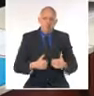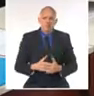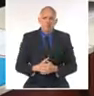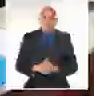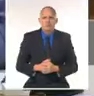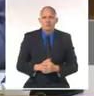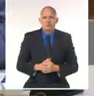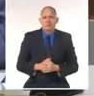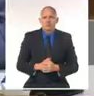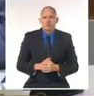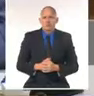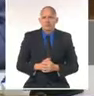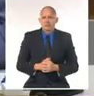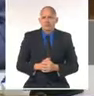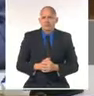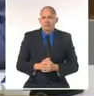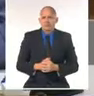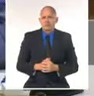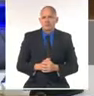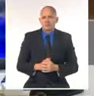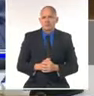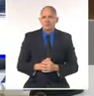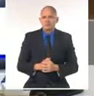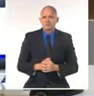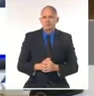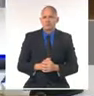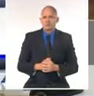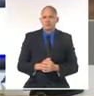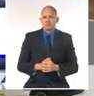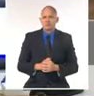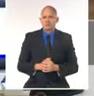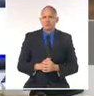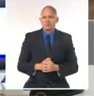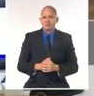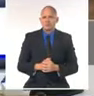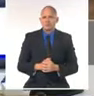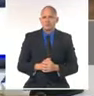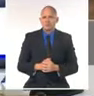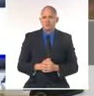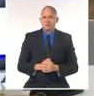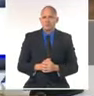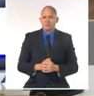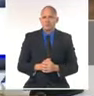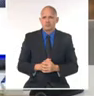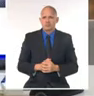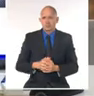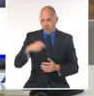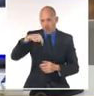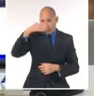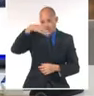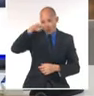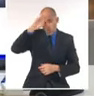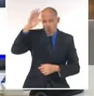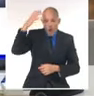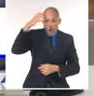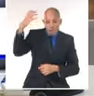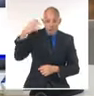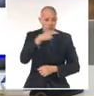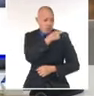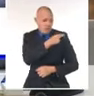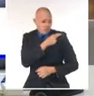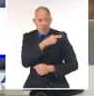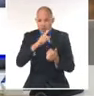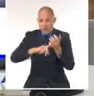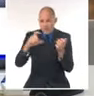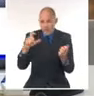Toda la disposición del gobierno cubano, del partido, de las instituciones nuestras, para dialogar con nuestra población, para explicar,